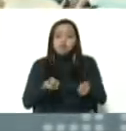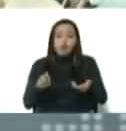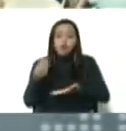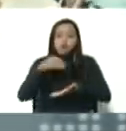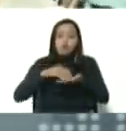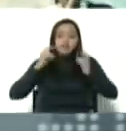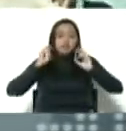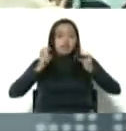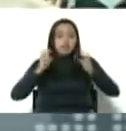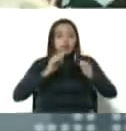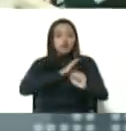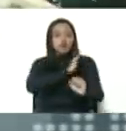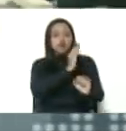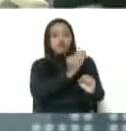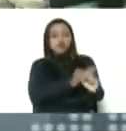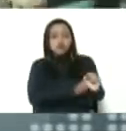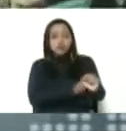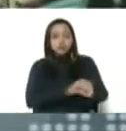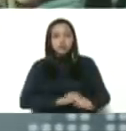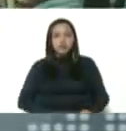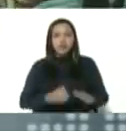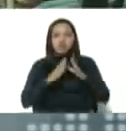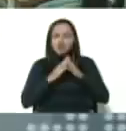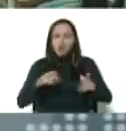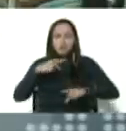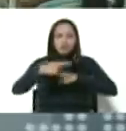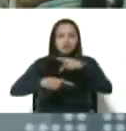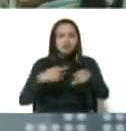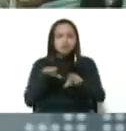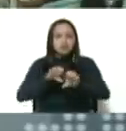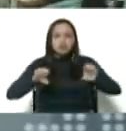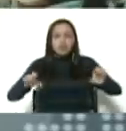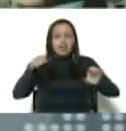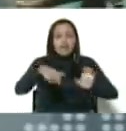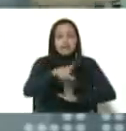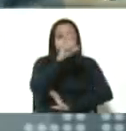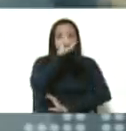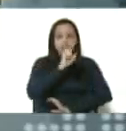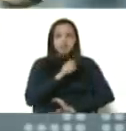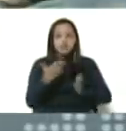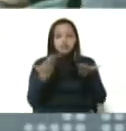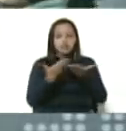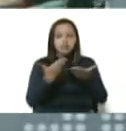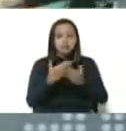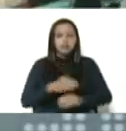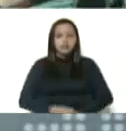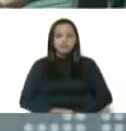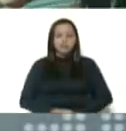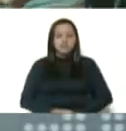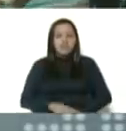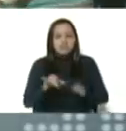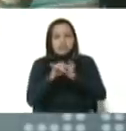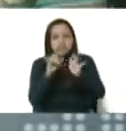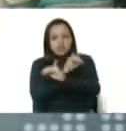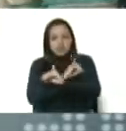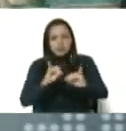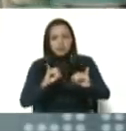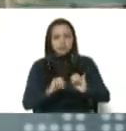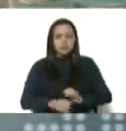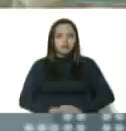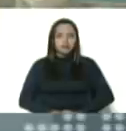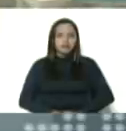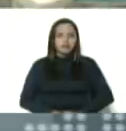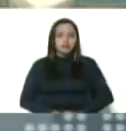Para fortalecer todo el proceso educativo de este año escolar que va terminando. Es